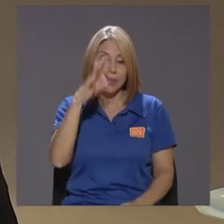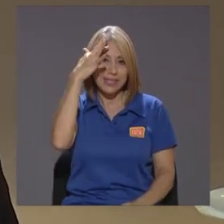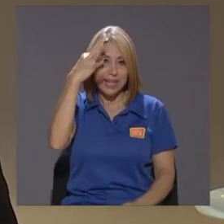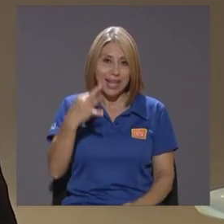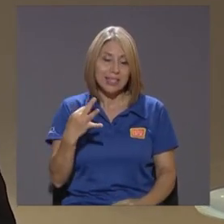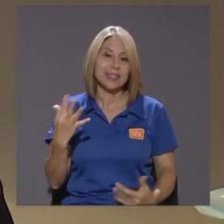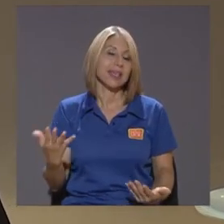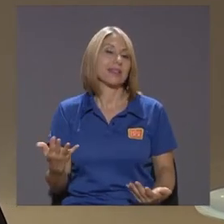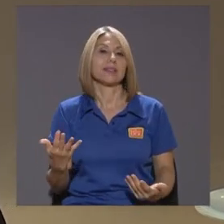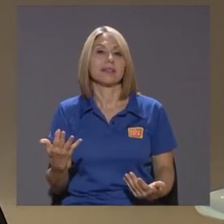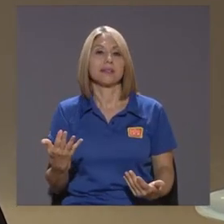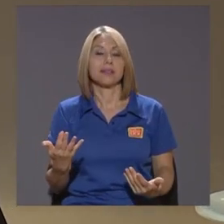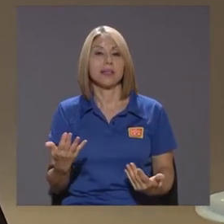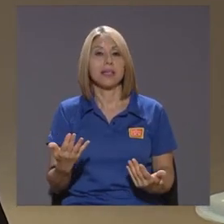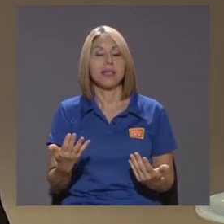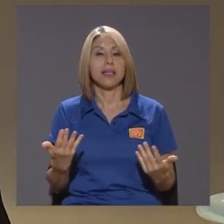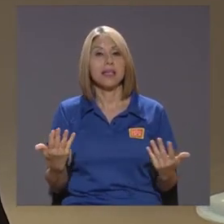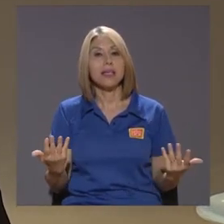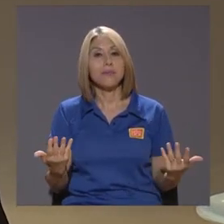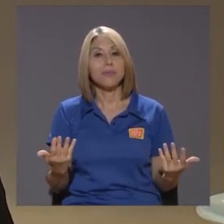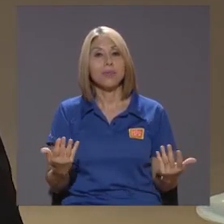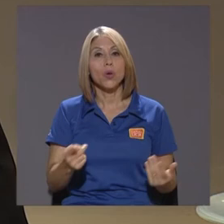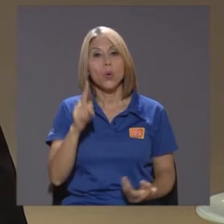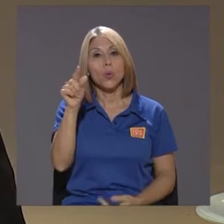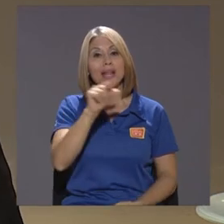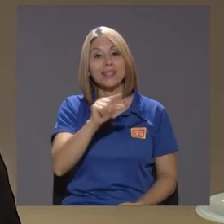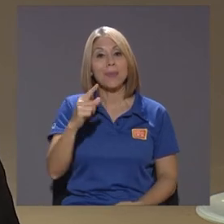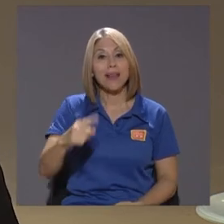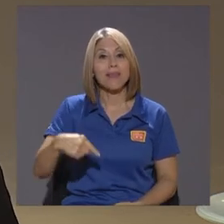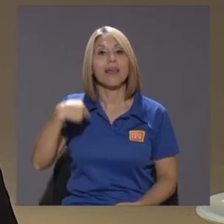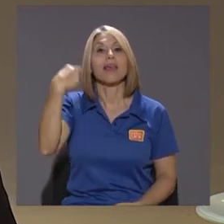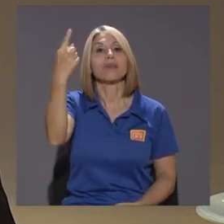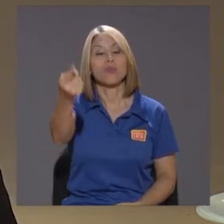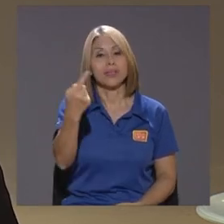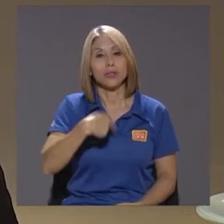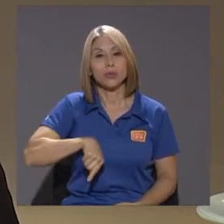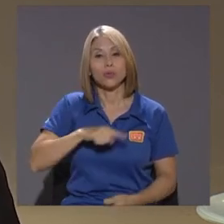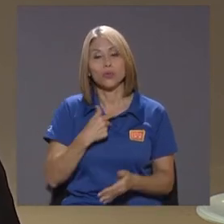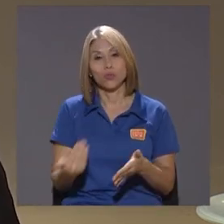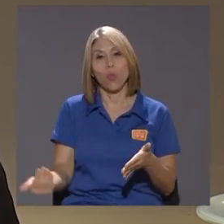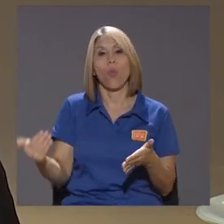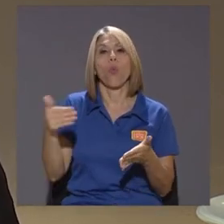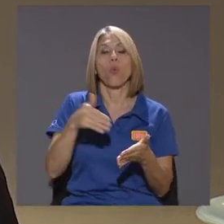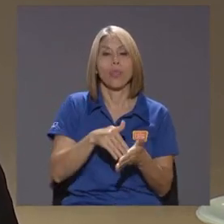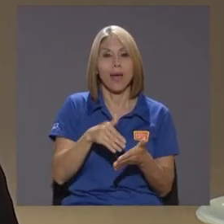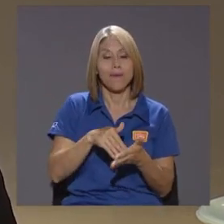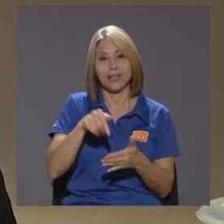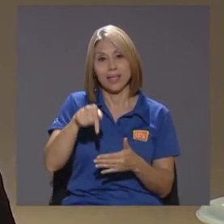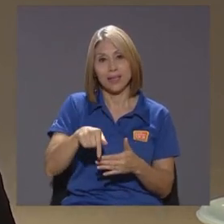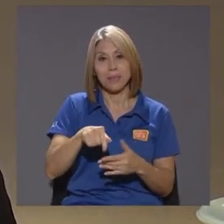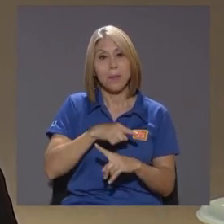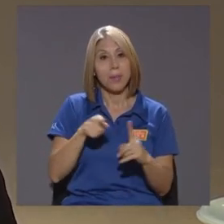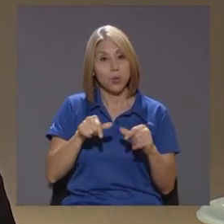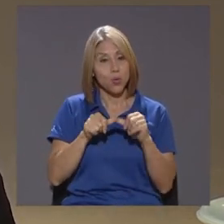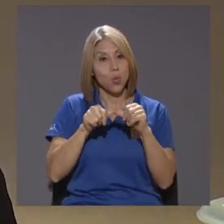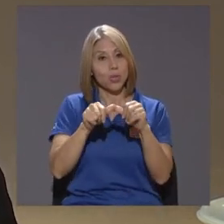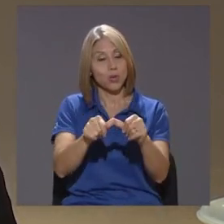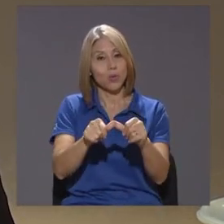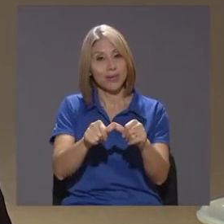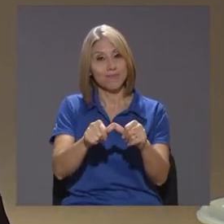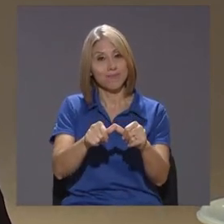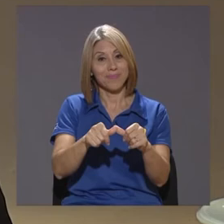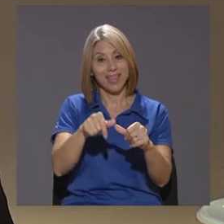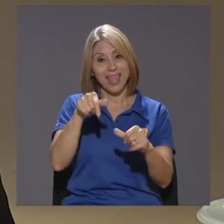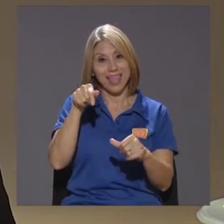Y Una semana Después de eso Regresaremos Pero quédense En esta